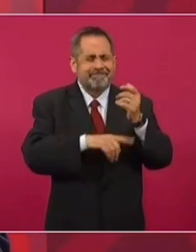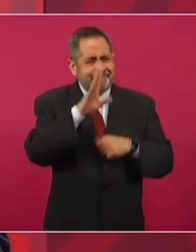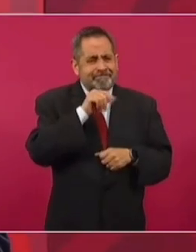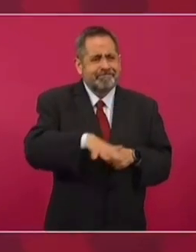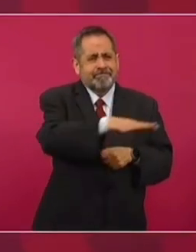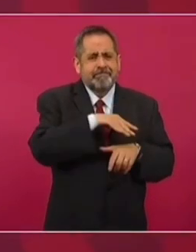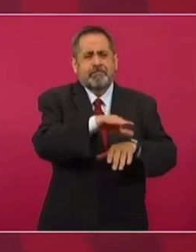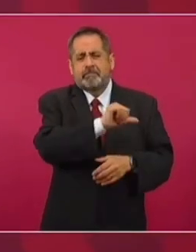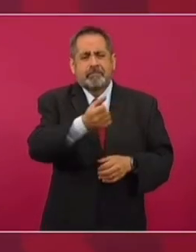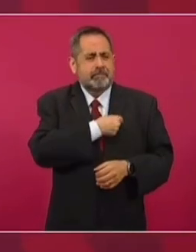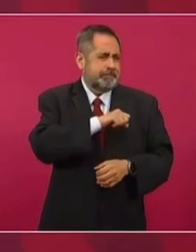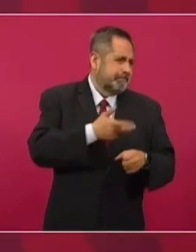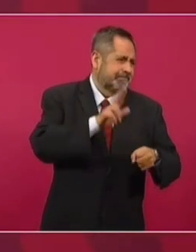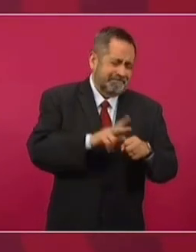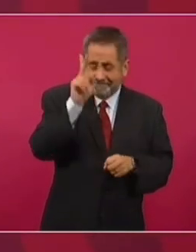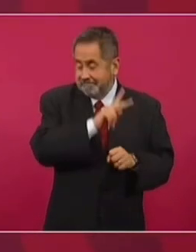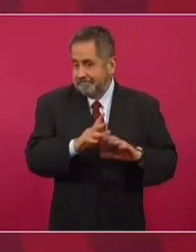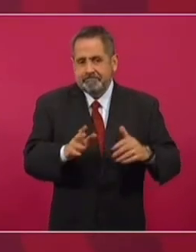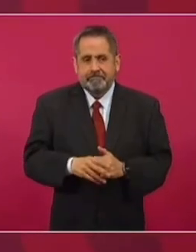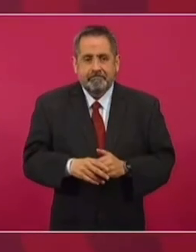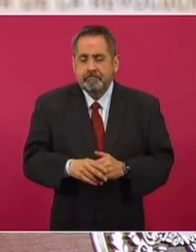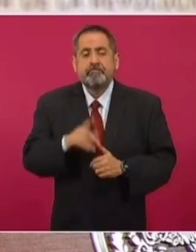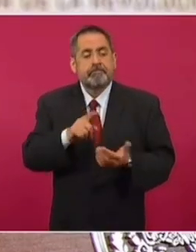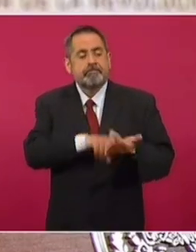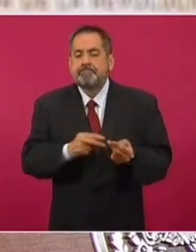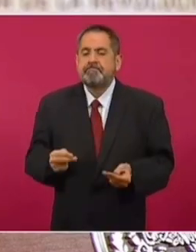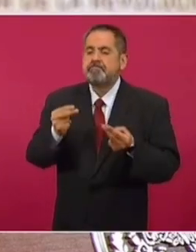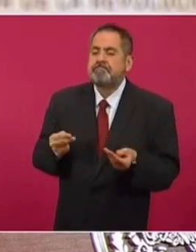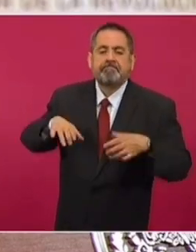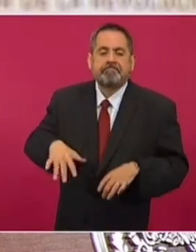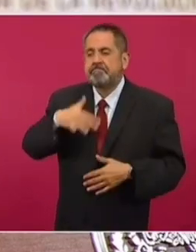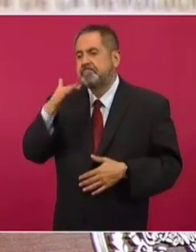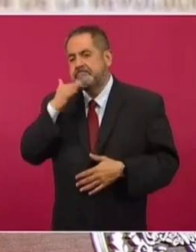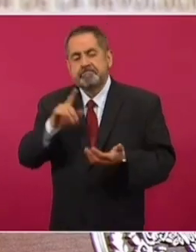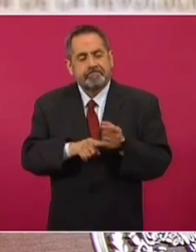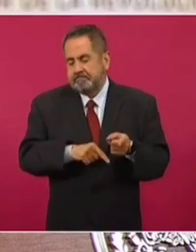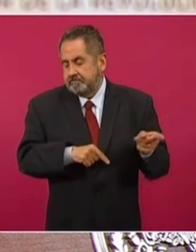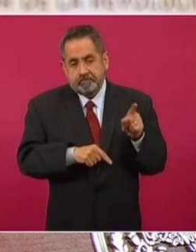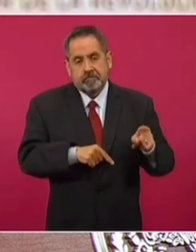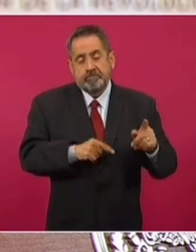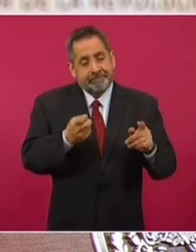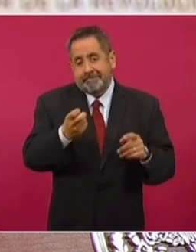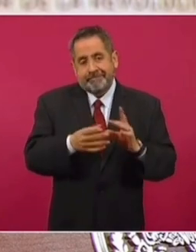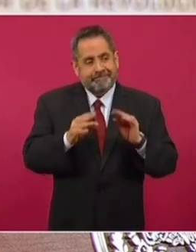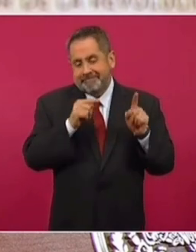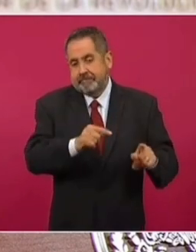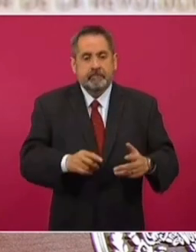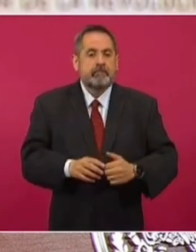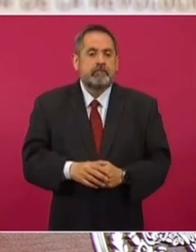pública. Y la explicación es el negocio, el dinero, la corrupción. Eso es lo lo explica.